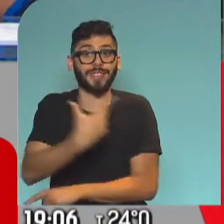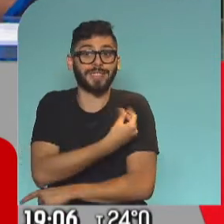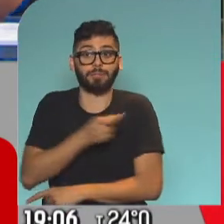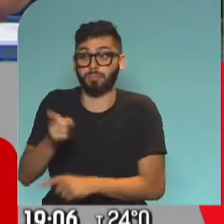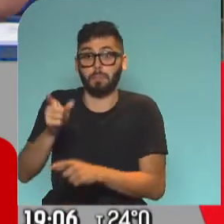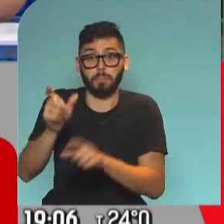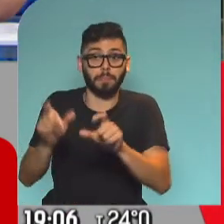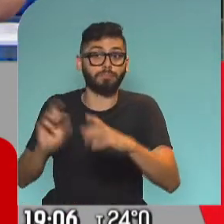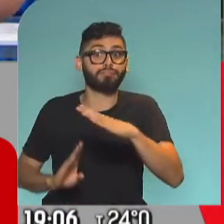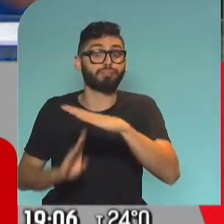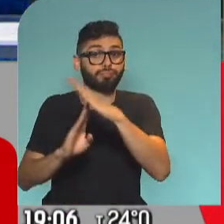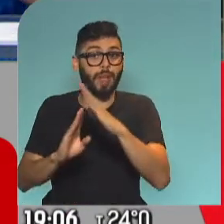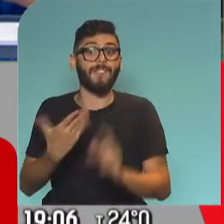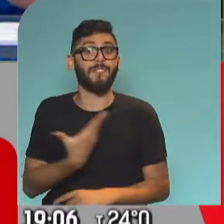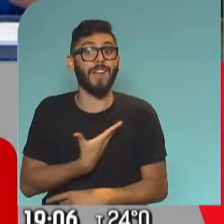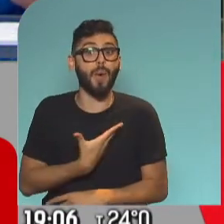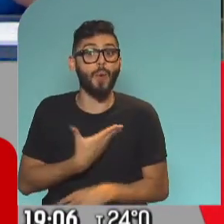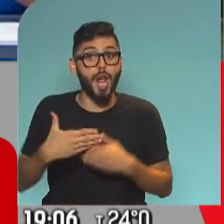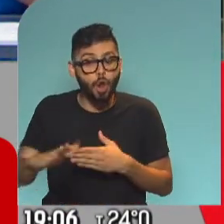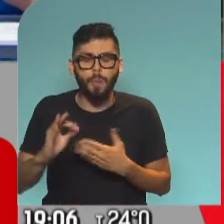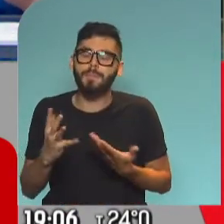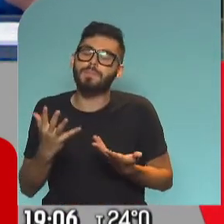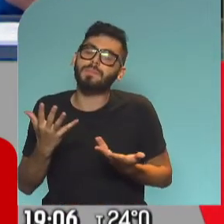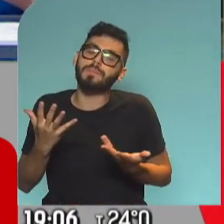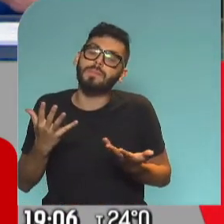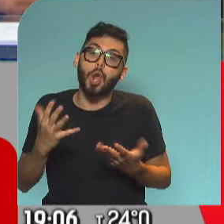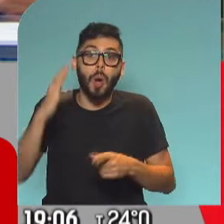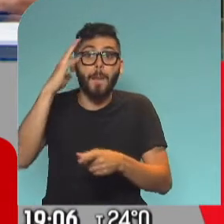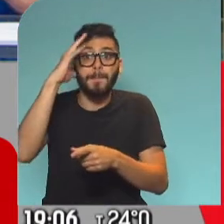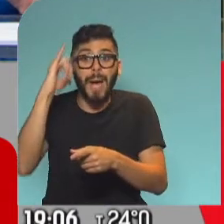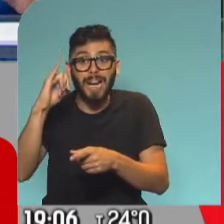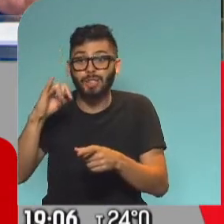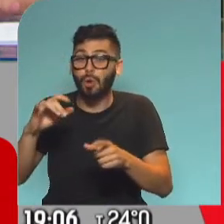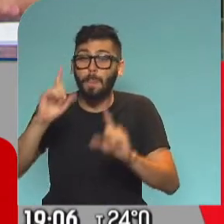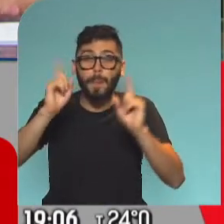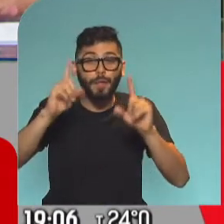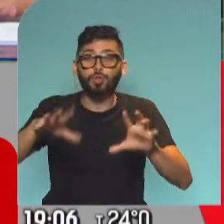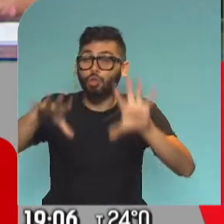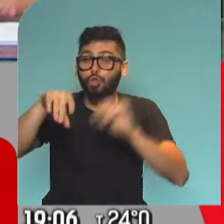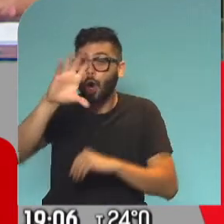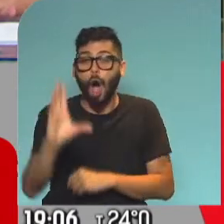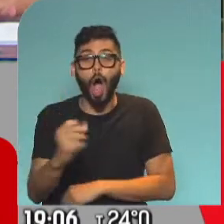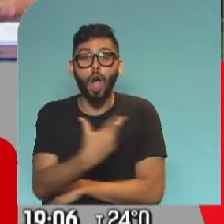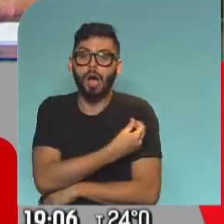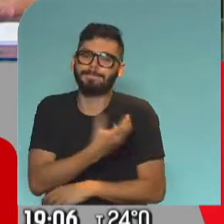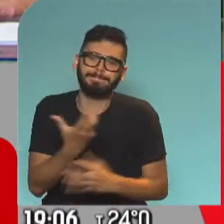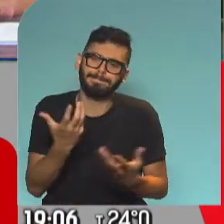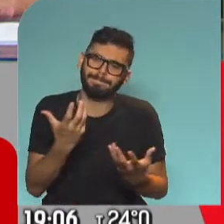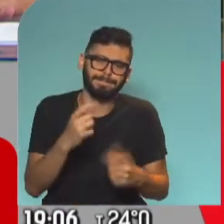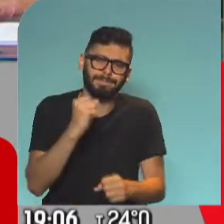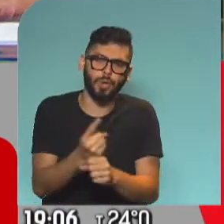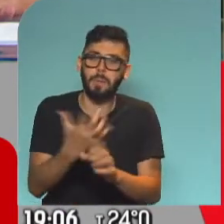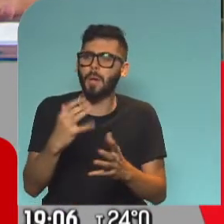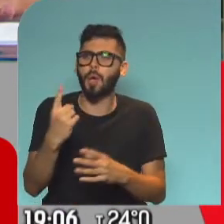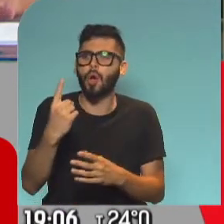personal esencial en febrero, pero es imposible el panorama de que para marzo ya estén todos los docentes. Es un universo de más de